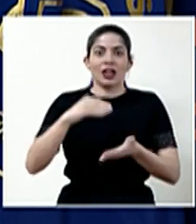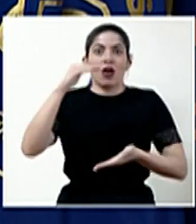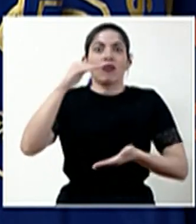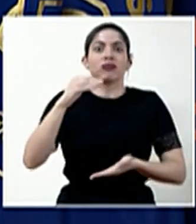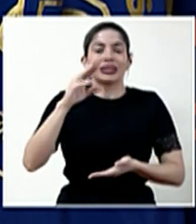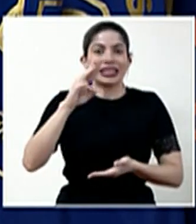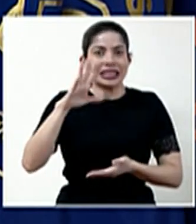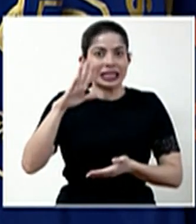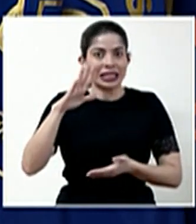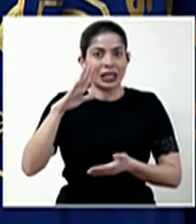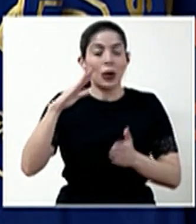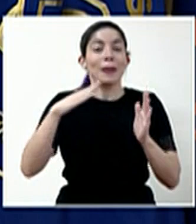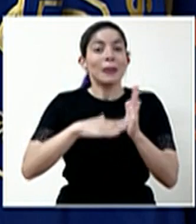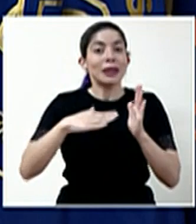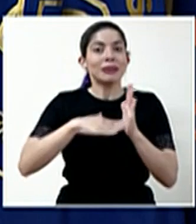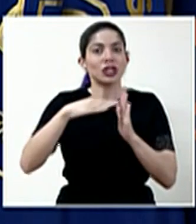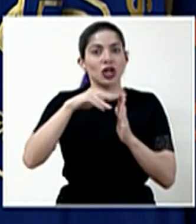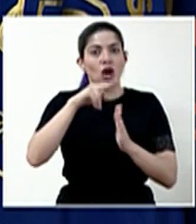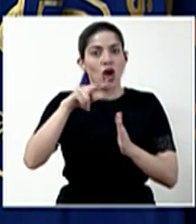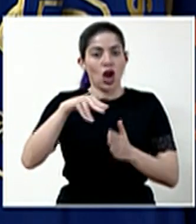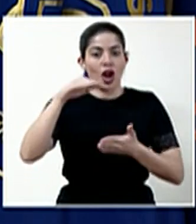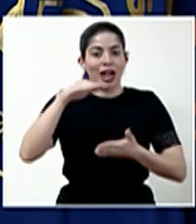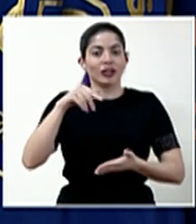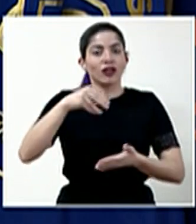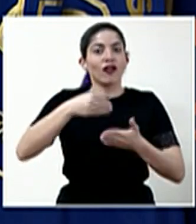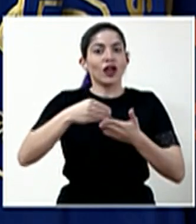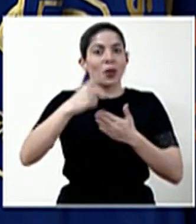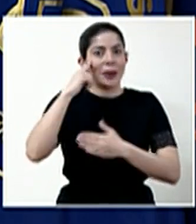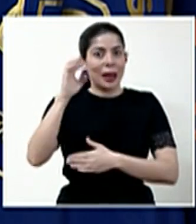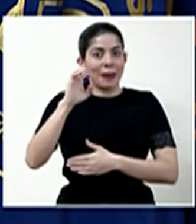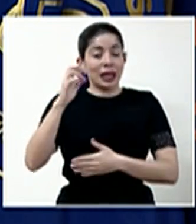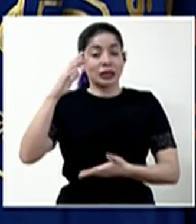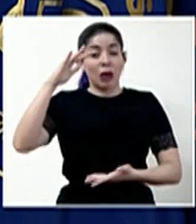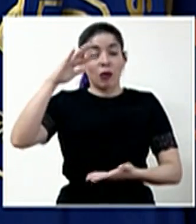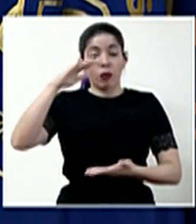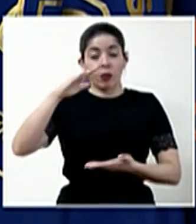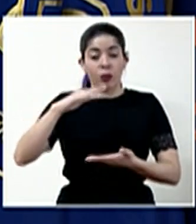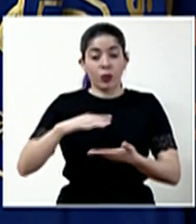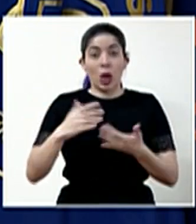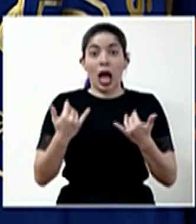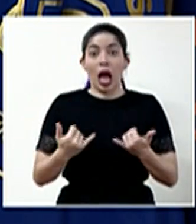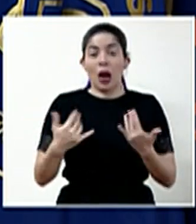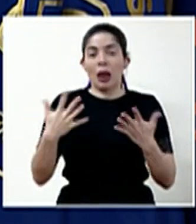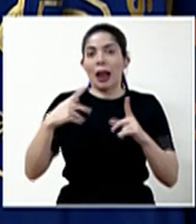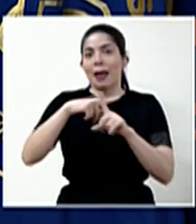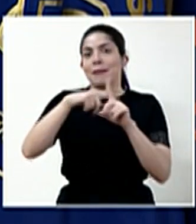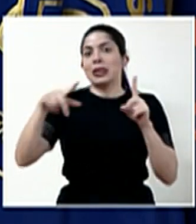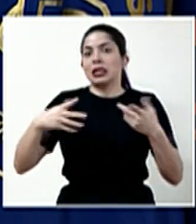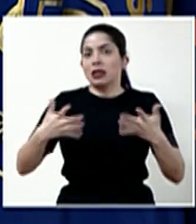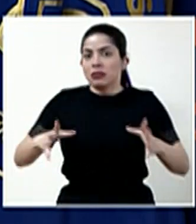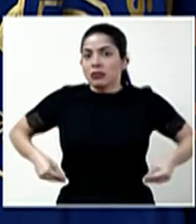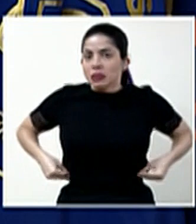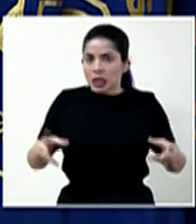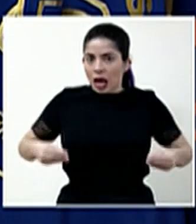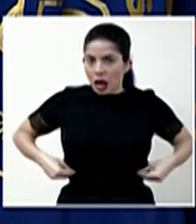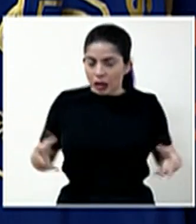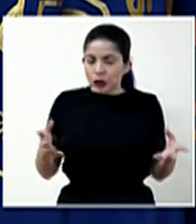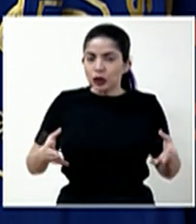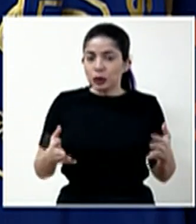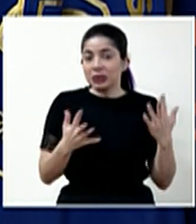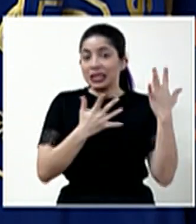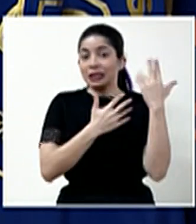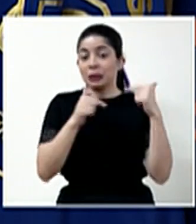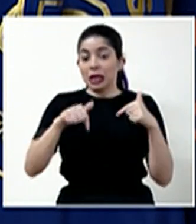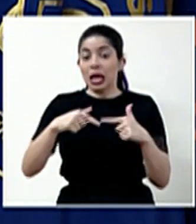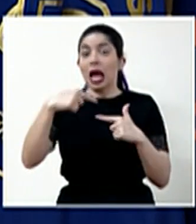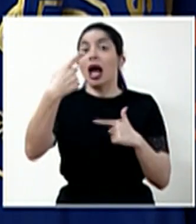de 65 mil millones de colones y ya se ha consumido más o menos la mitad de ese fondo. Y estimamos que de aquí